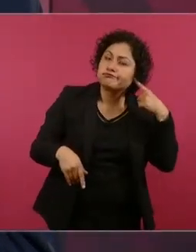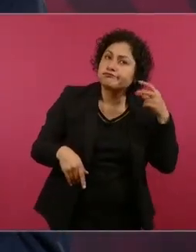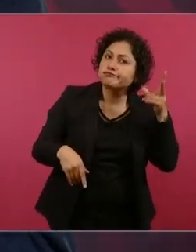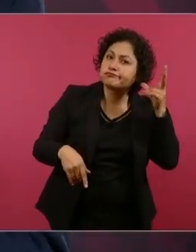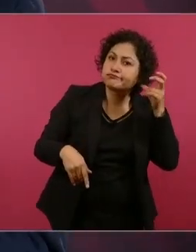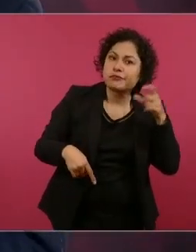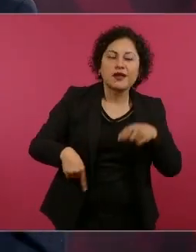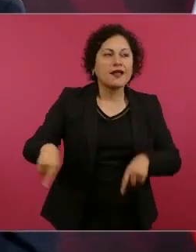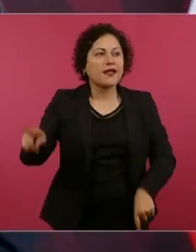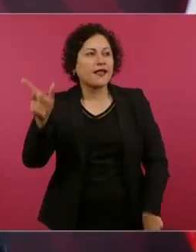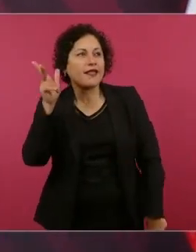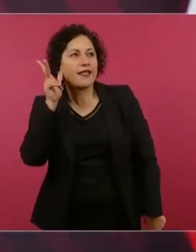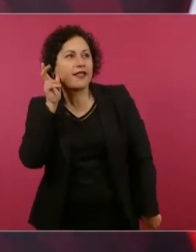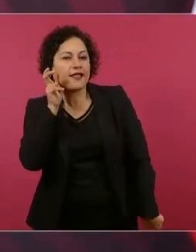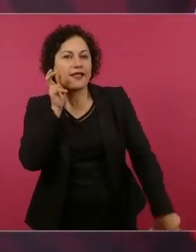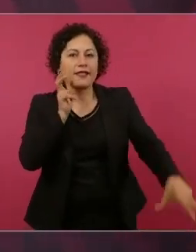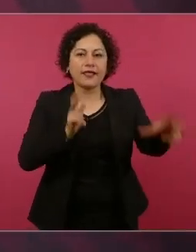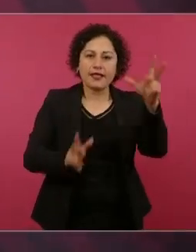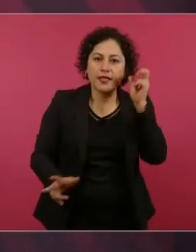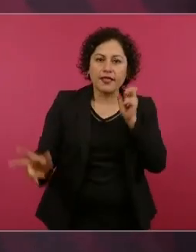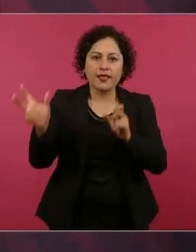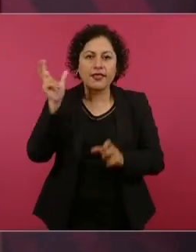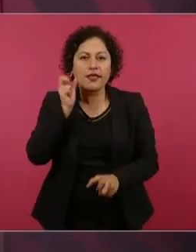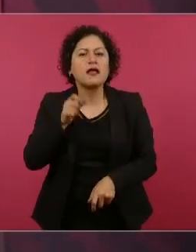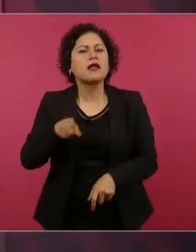ciertos periódicos,